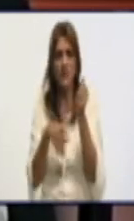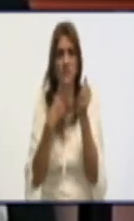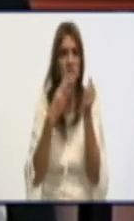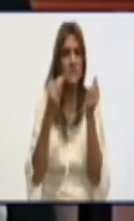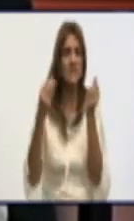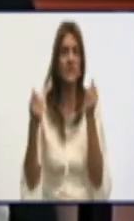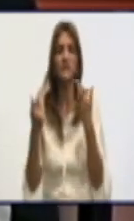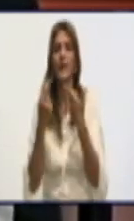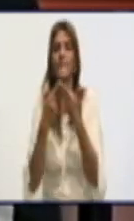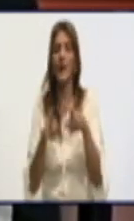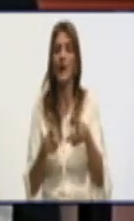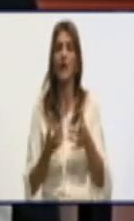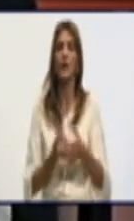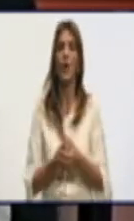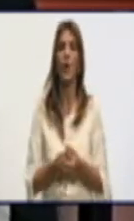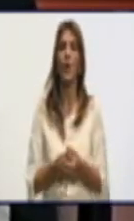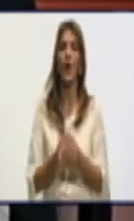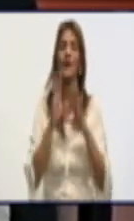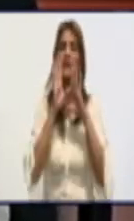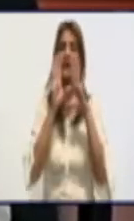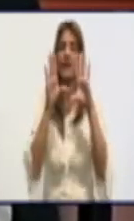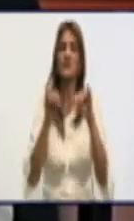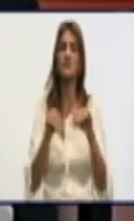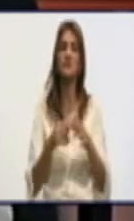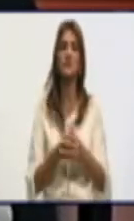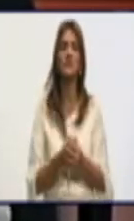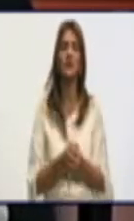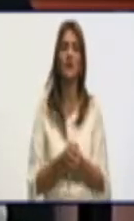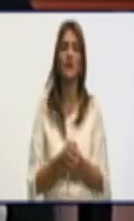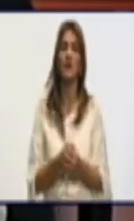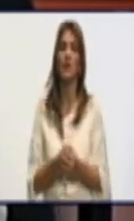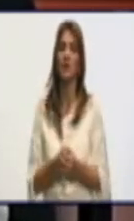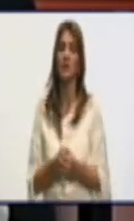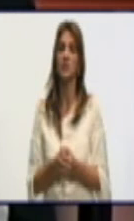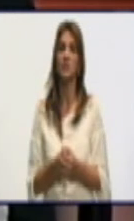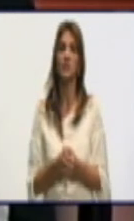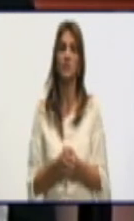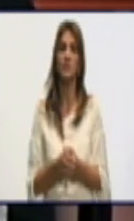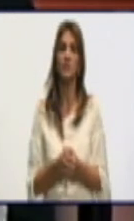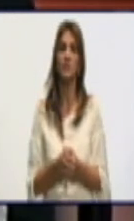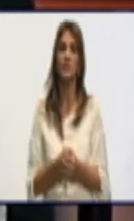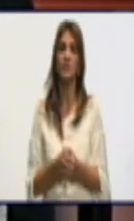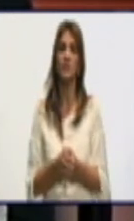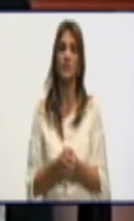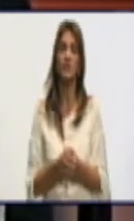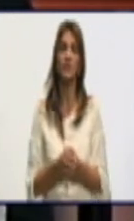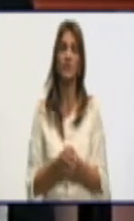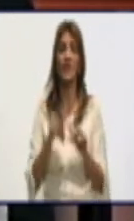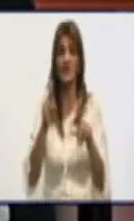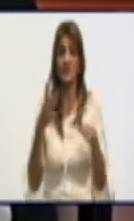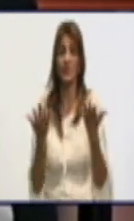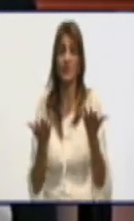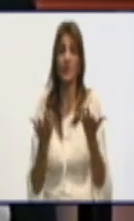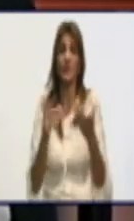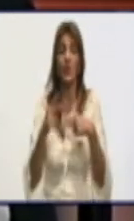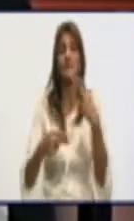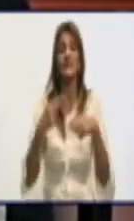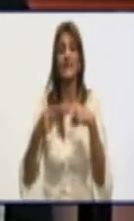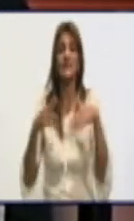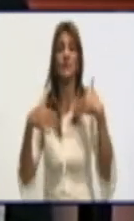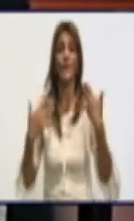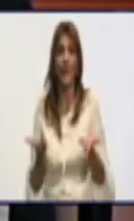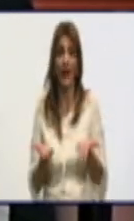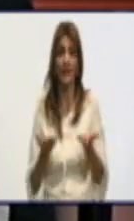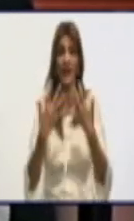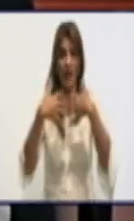cambian y realmente que decirlo, trae consigo que nuestras fábricas hoy no se paran y no se detengan y estamos produciendo